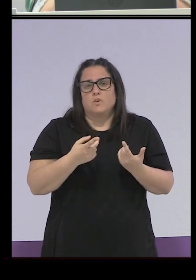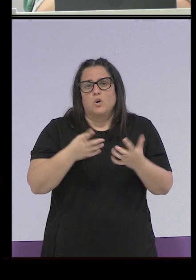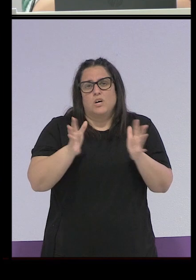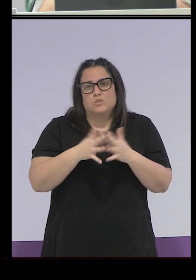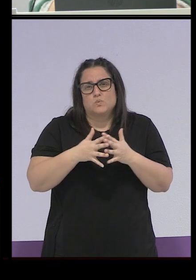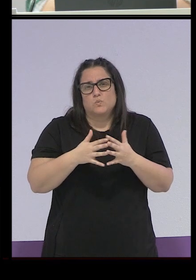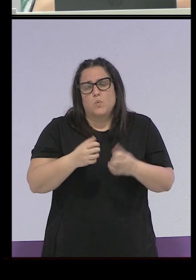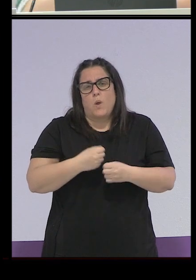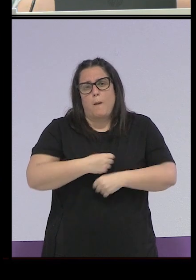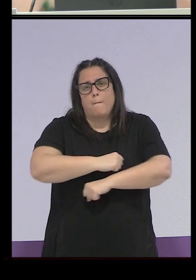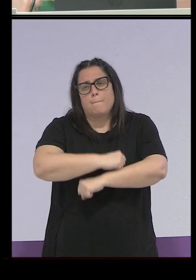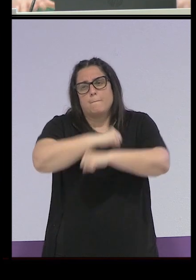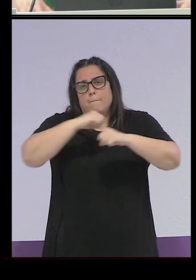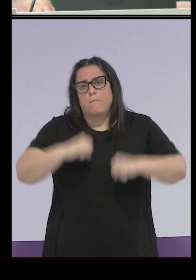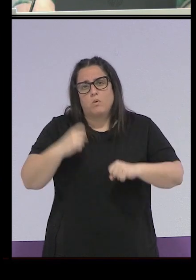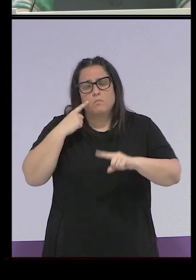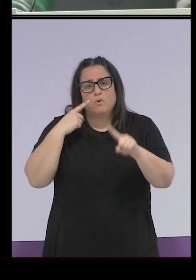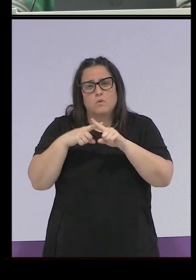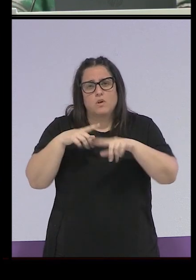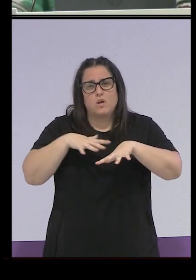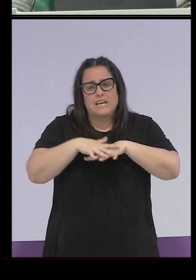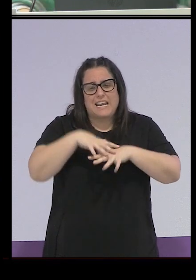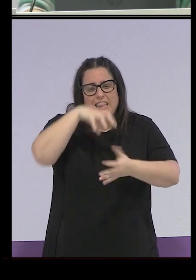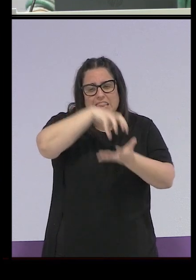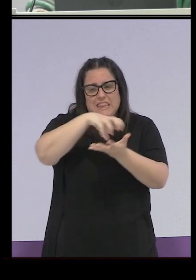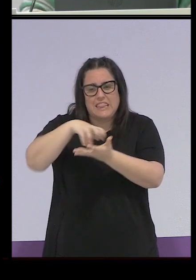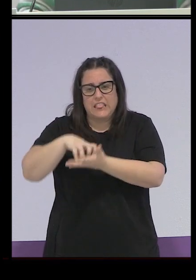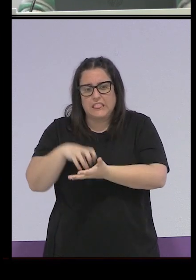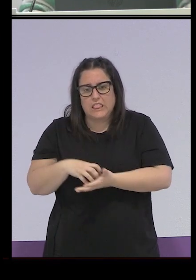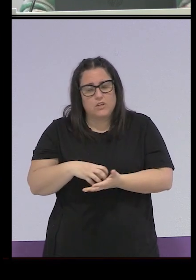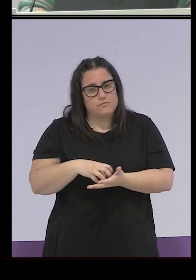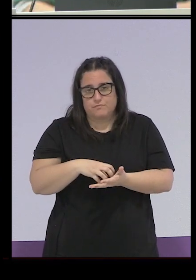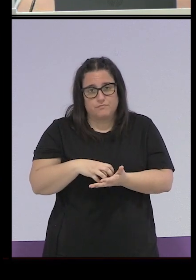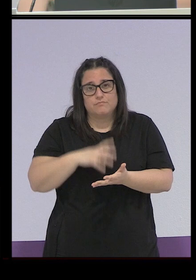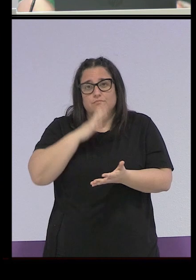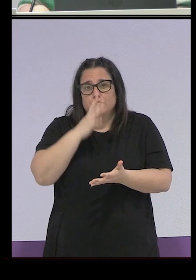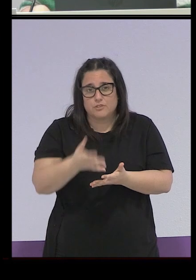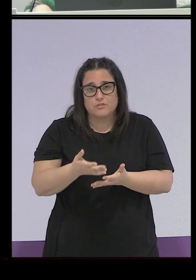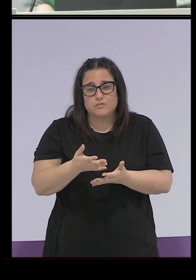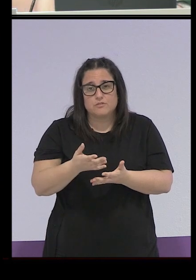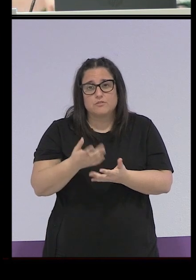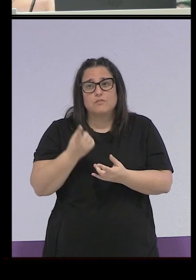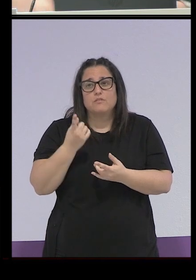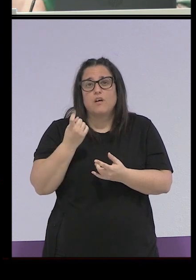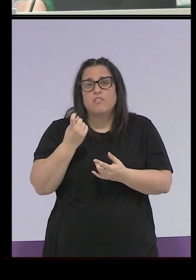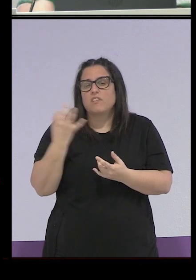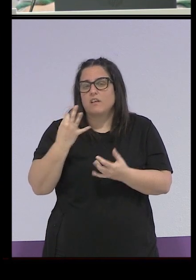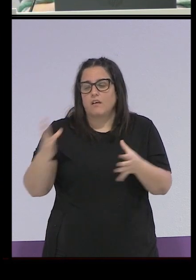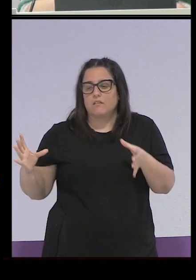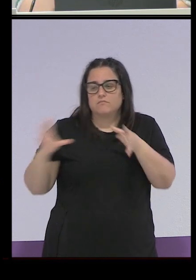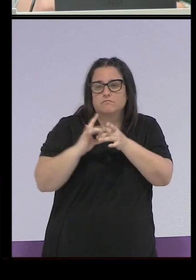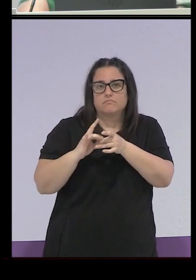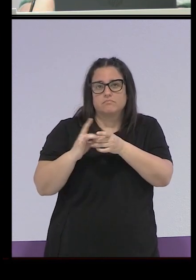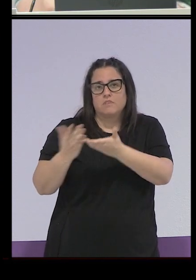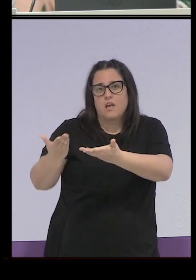a crear esa red de centros como crearon. Entonces, para eso quisieron aliarse o utilizar